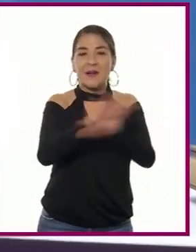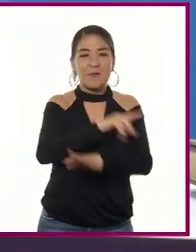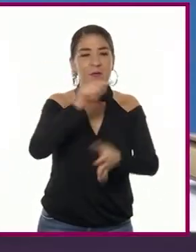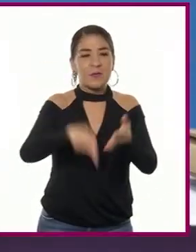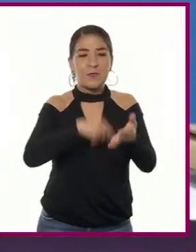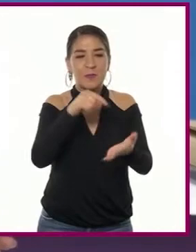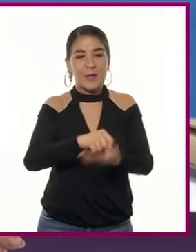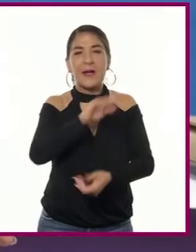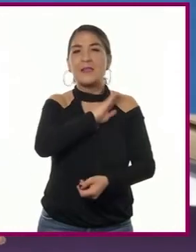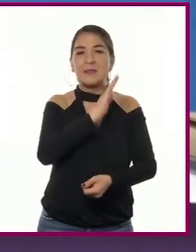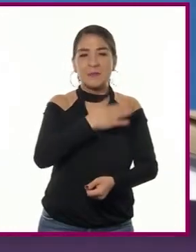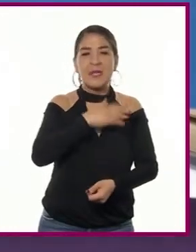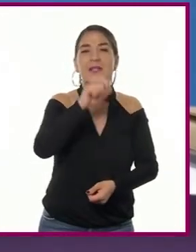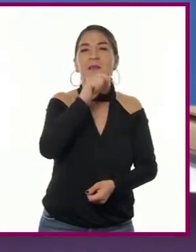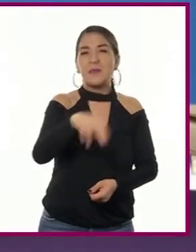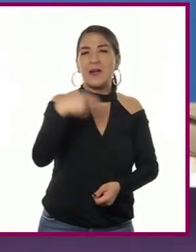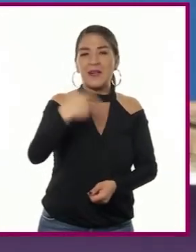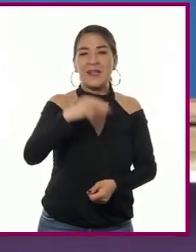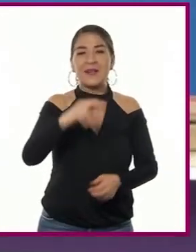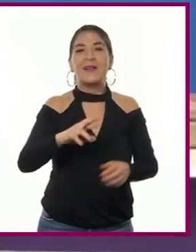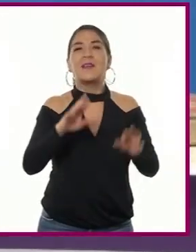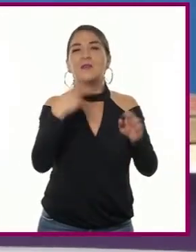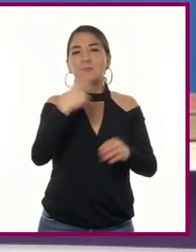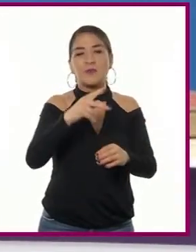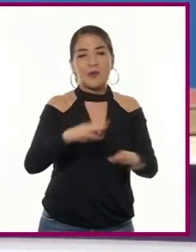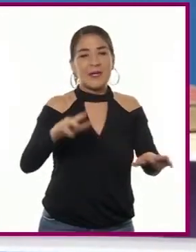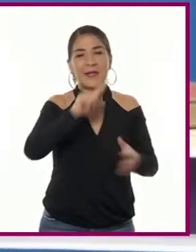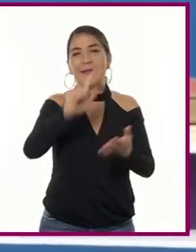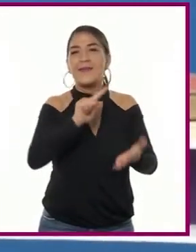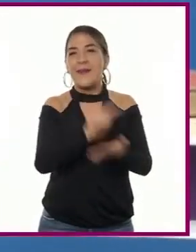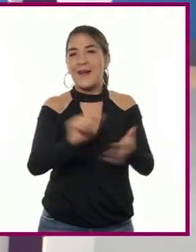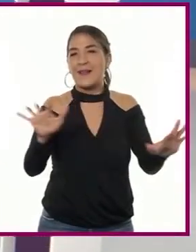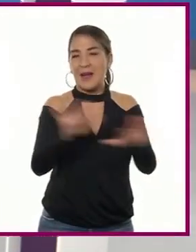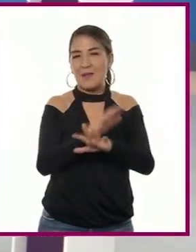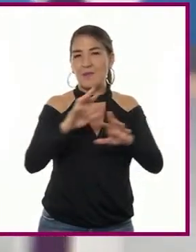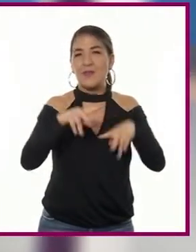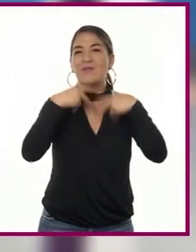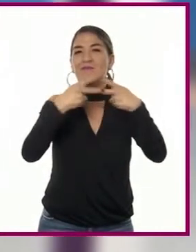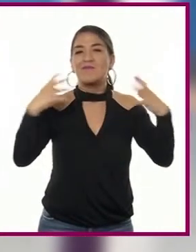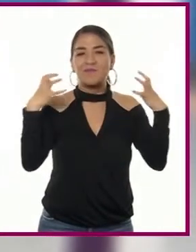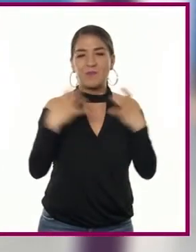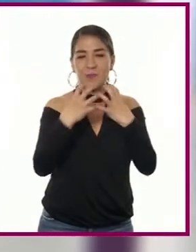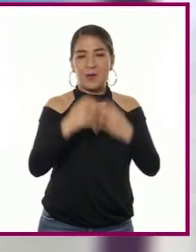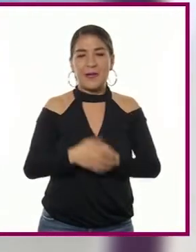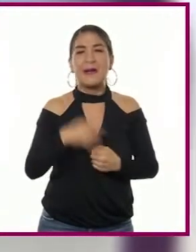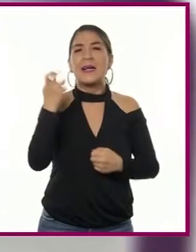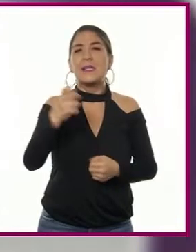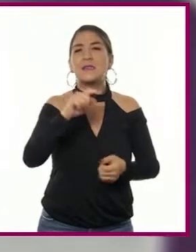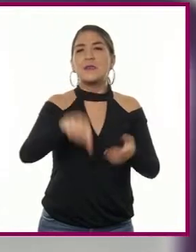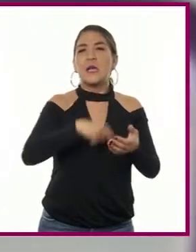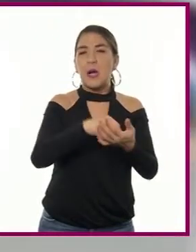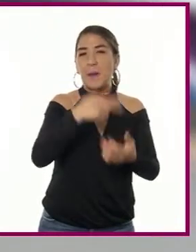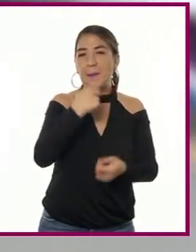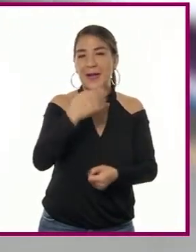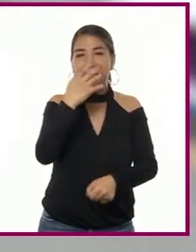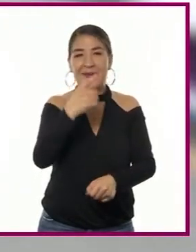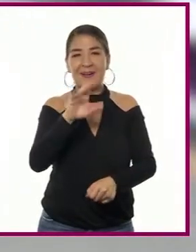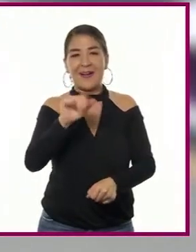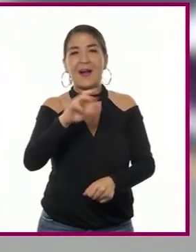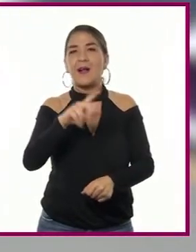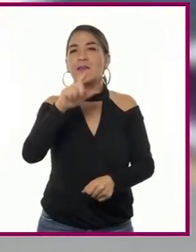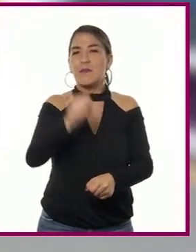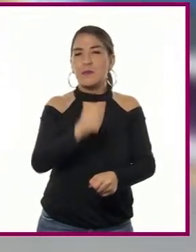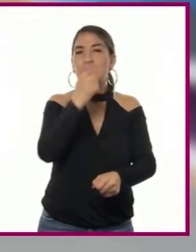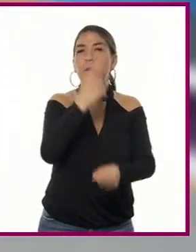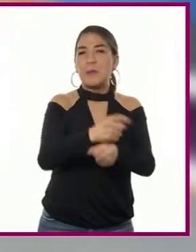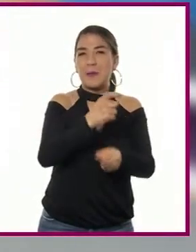en España y por las llamadas reformas borbónicas. Desde la llegada al trono de Carlos I de España, los